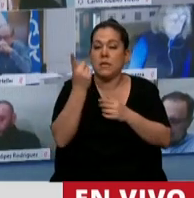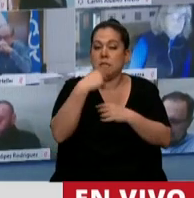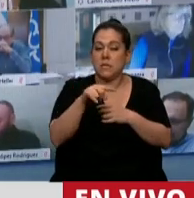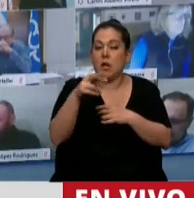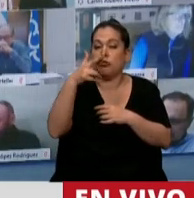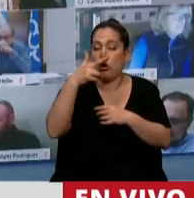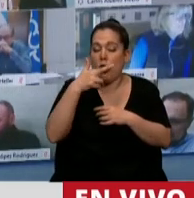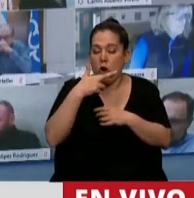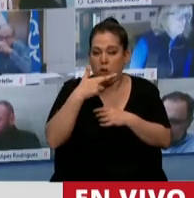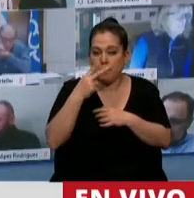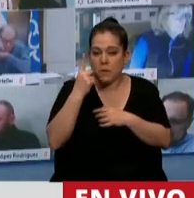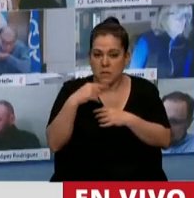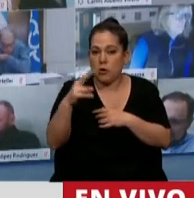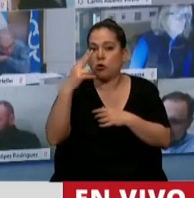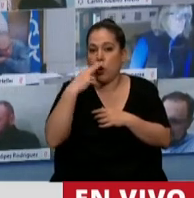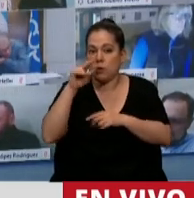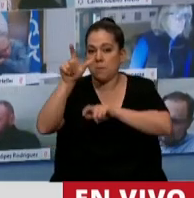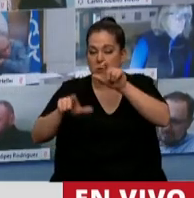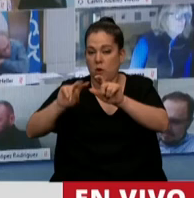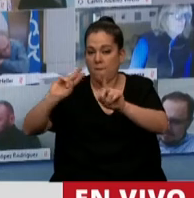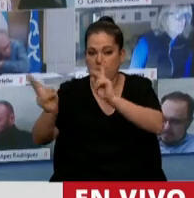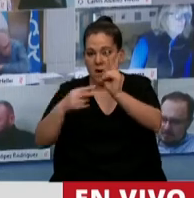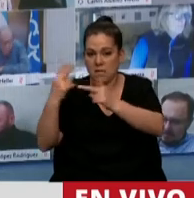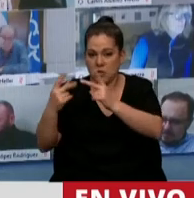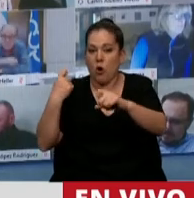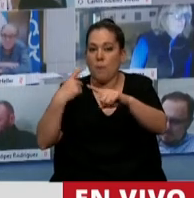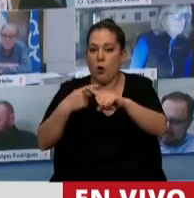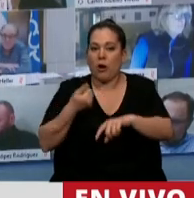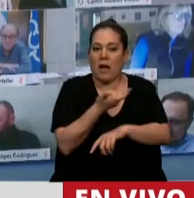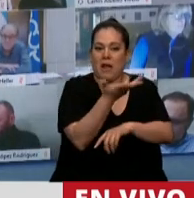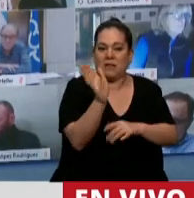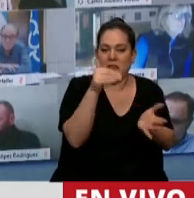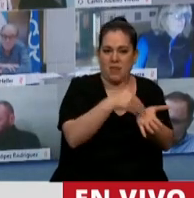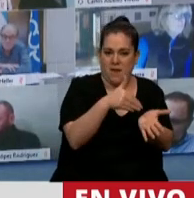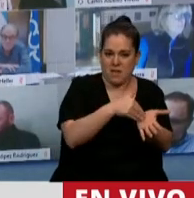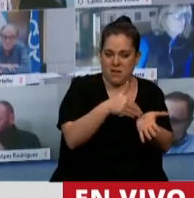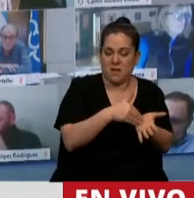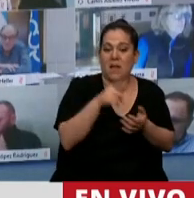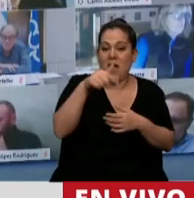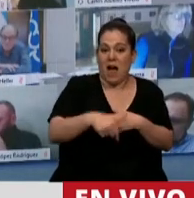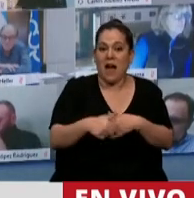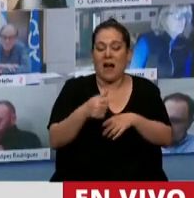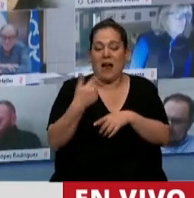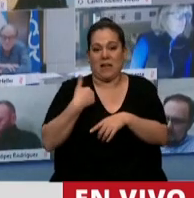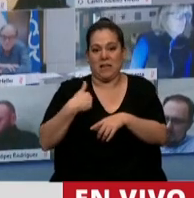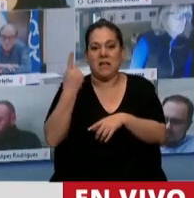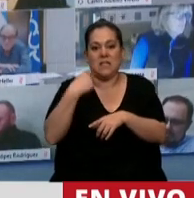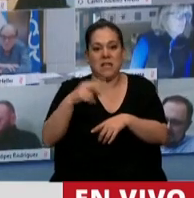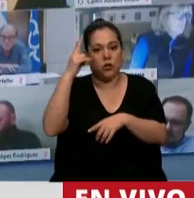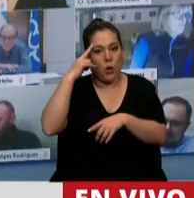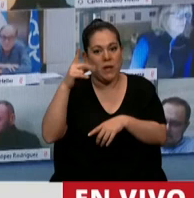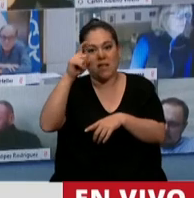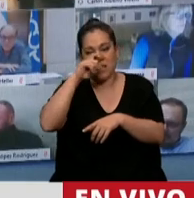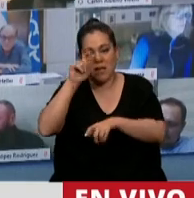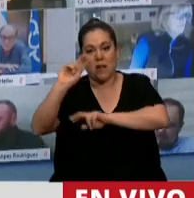fallecimientos por cada millón de habitantes, en la Argentina estamos en 197. Claro, lo que pasa es que el